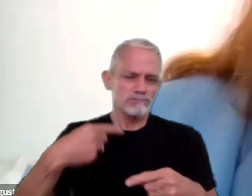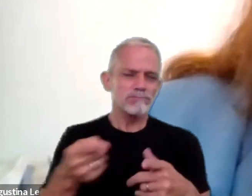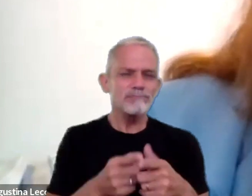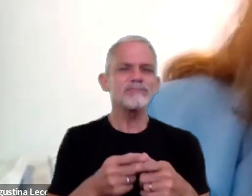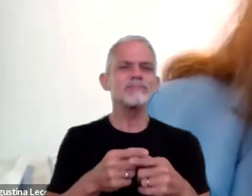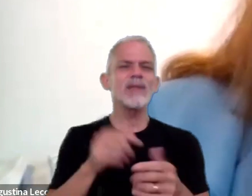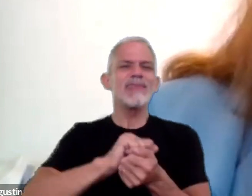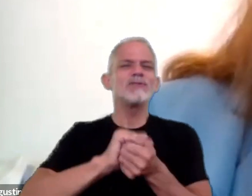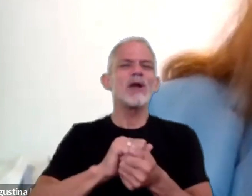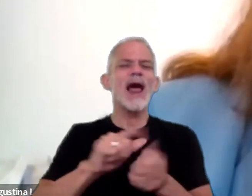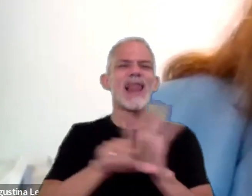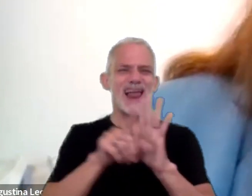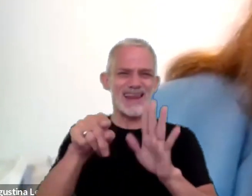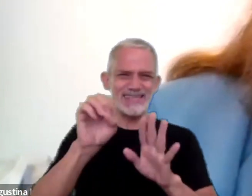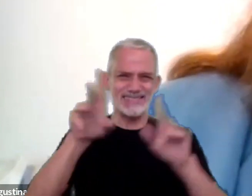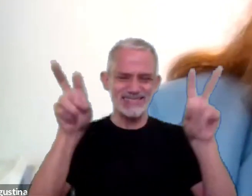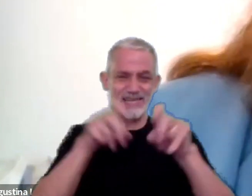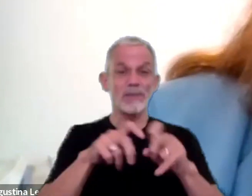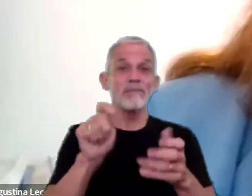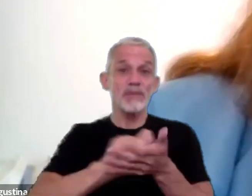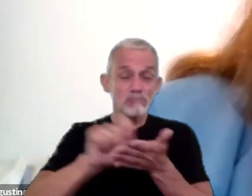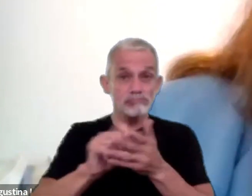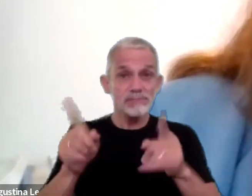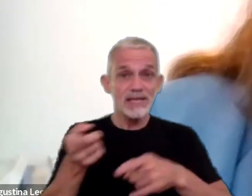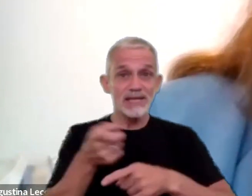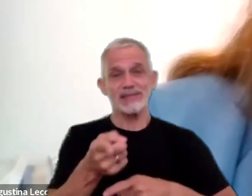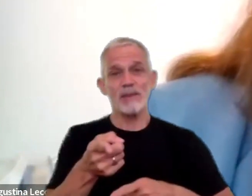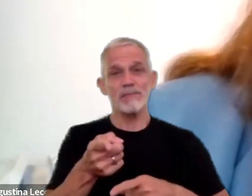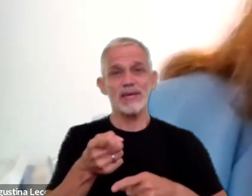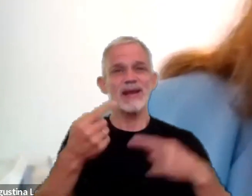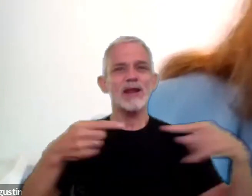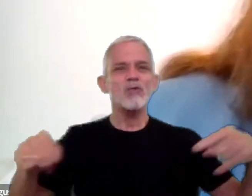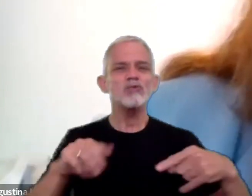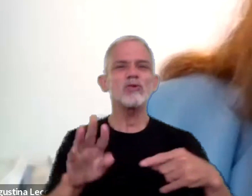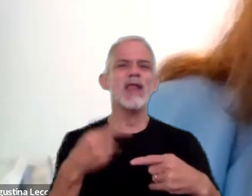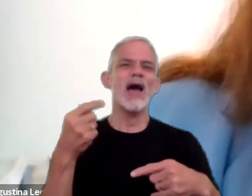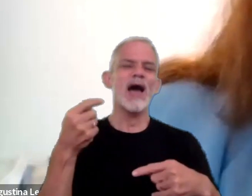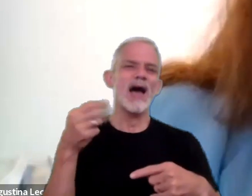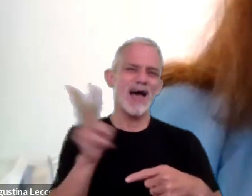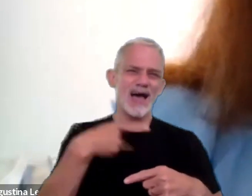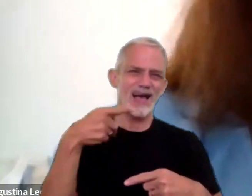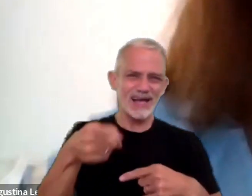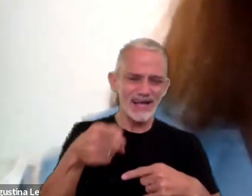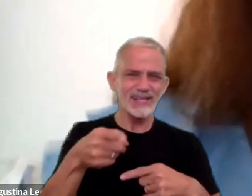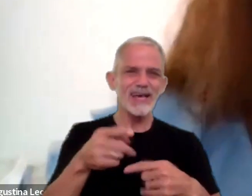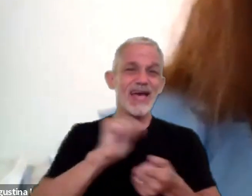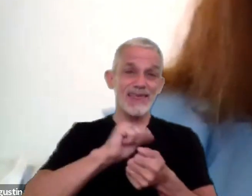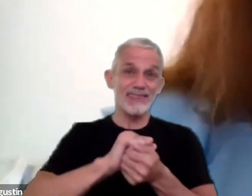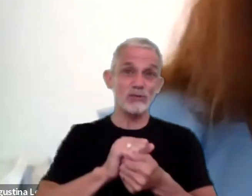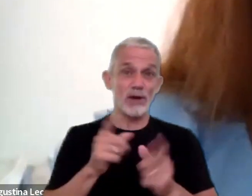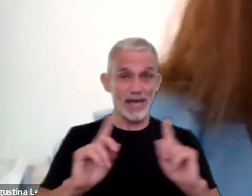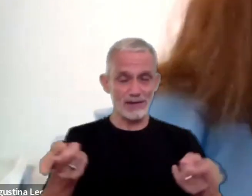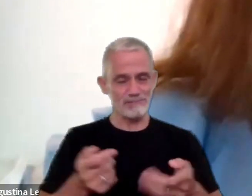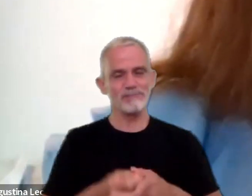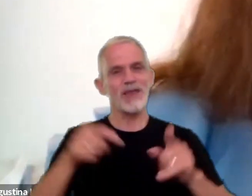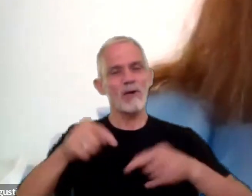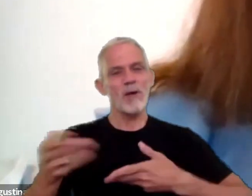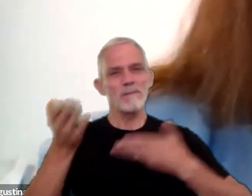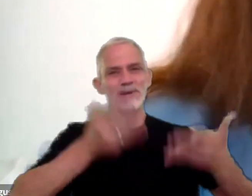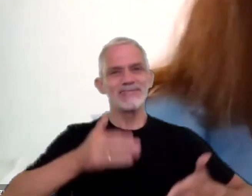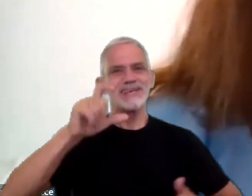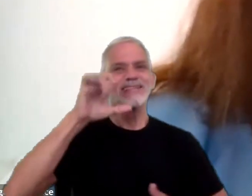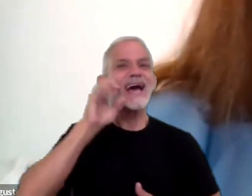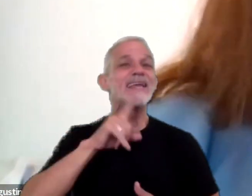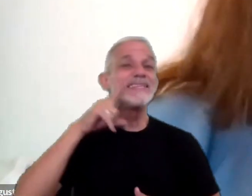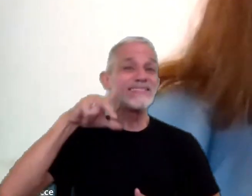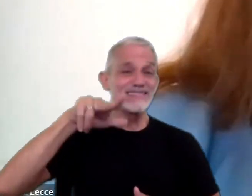Ley, y también coautora de la obra Recursos de la Seguridad Social de Editorial Osmar Gullati. Ahora sí, Cris, si estás por